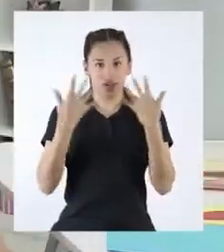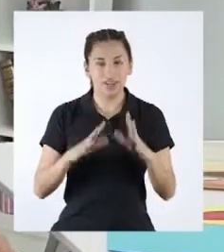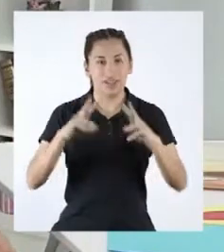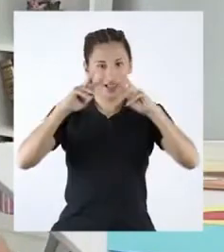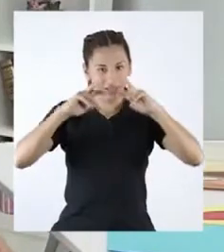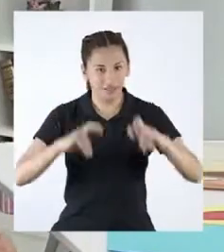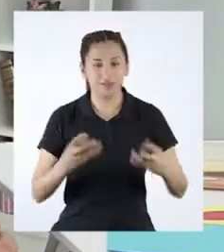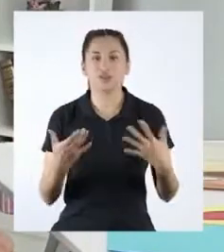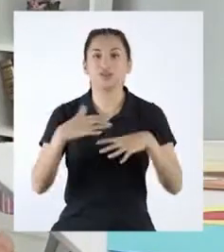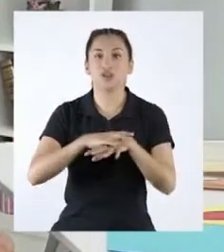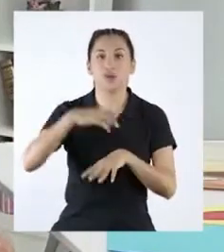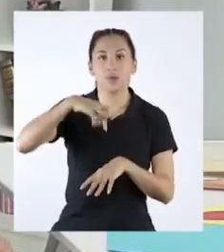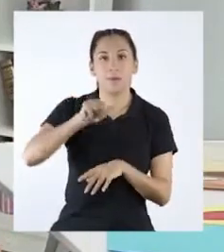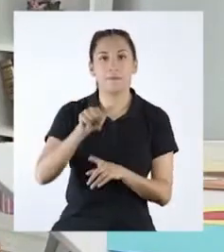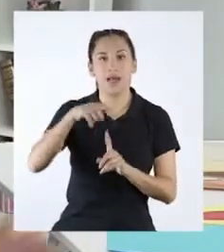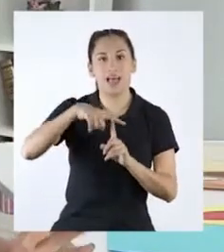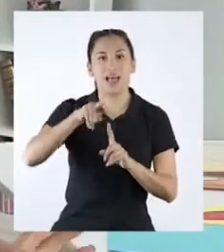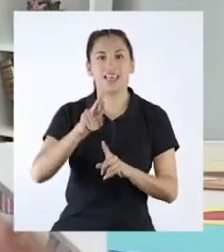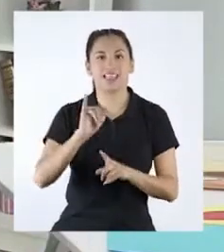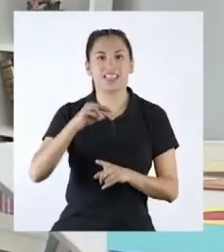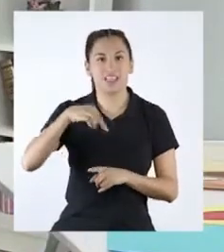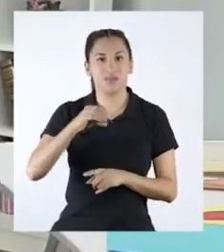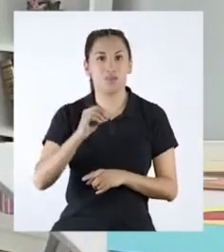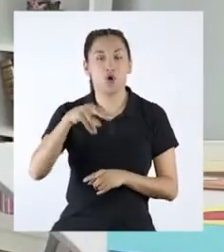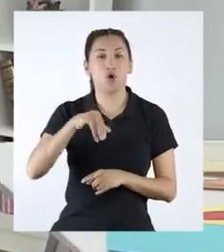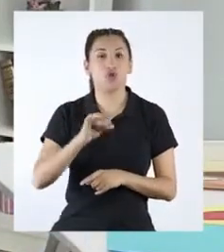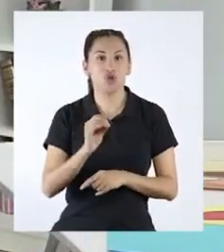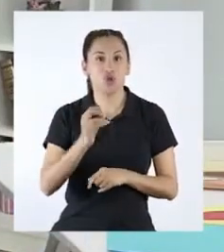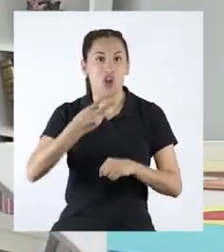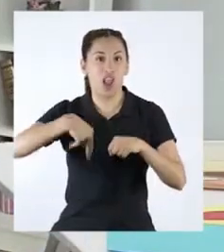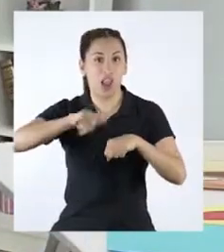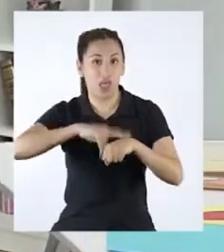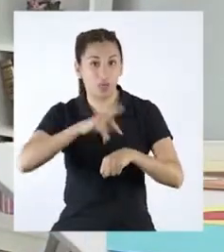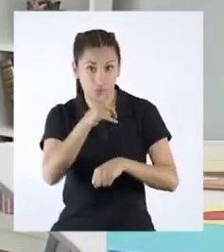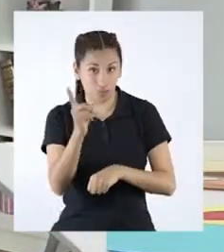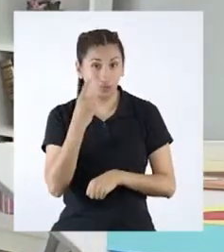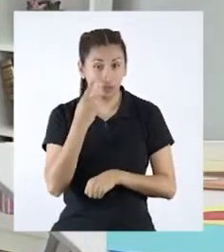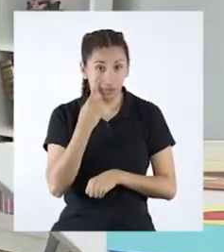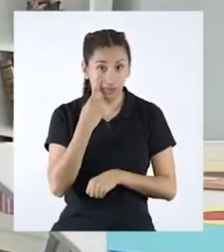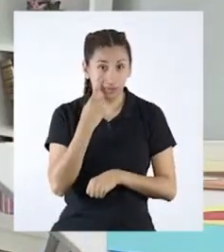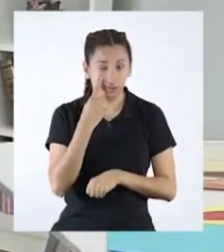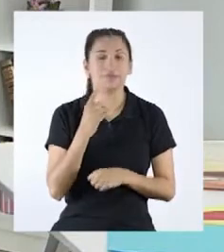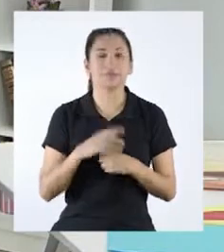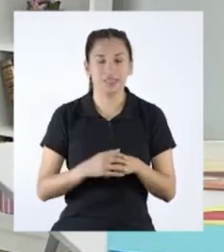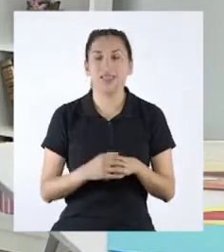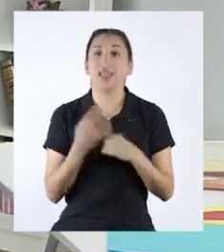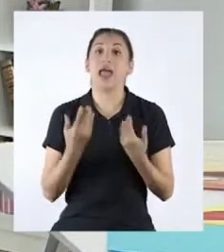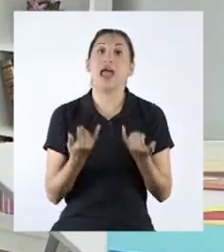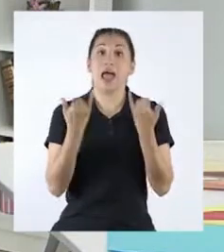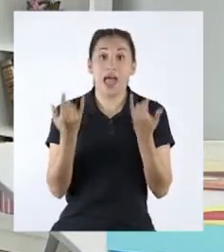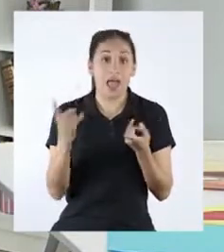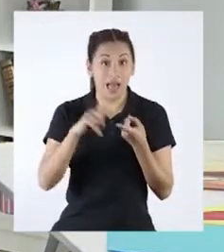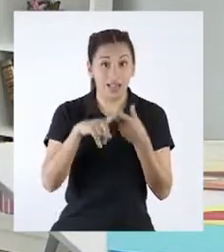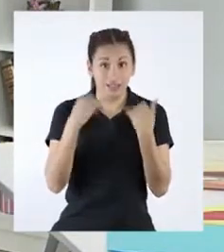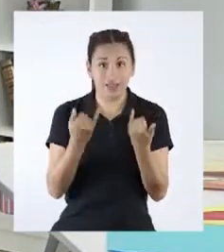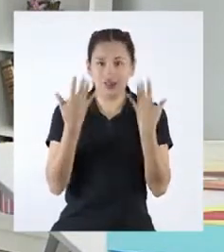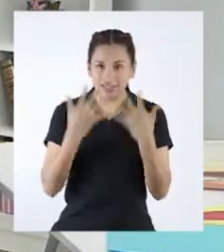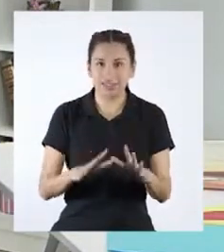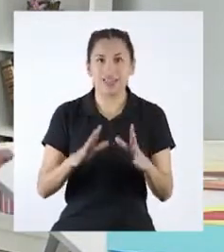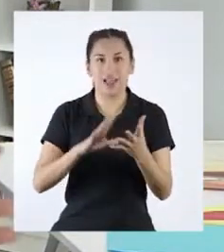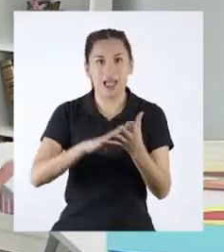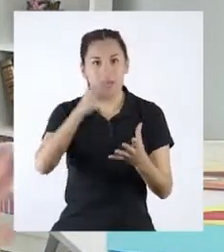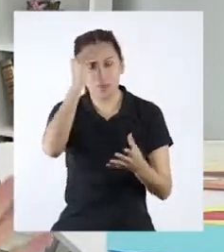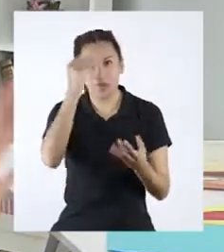Hoy investigamos acerca del patrimonio natural. ¿Han oído usar ese término antes? Hasta ahora hemos averiguado